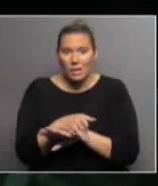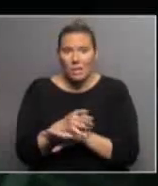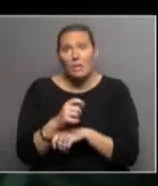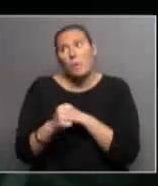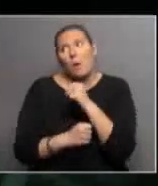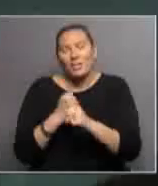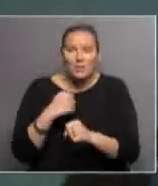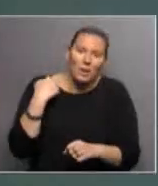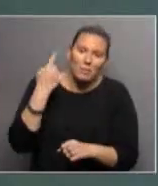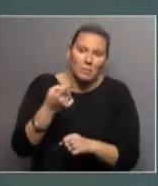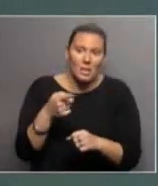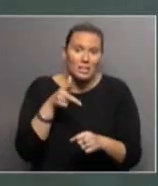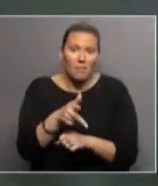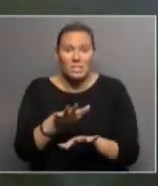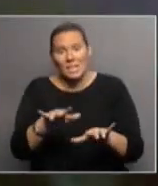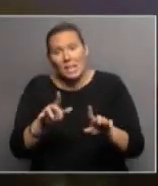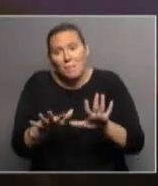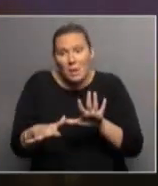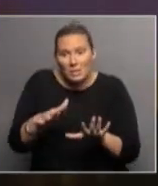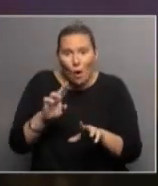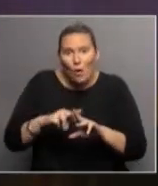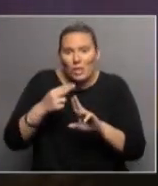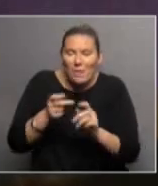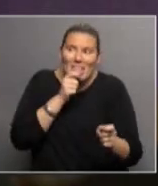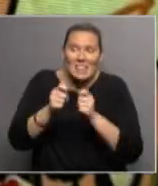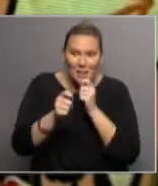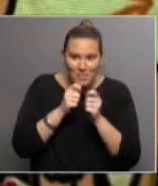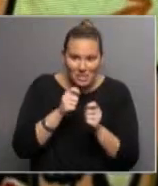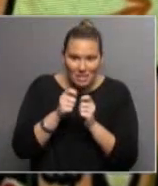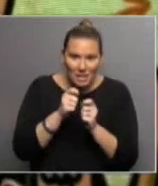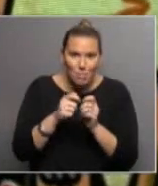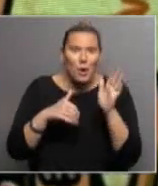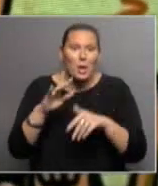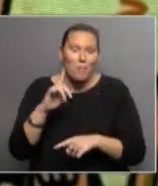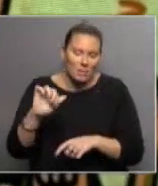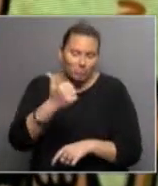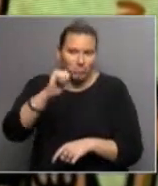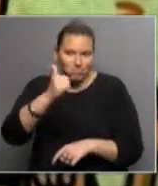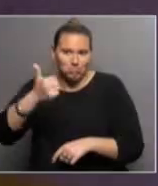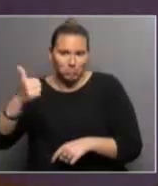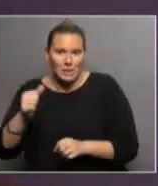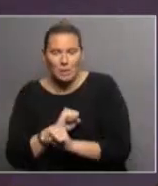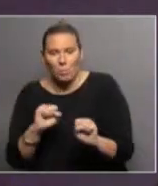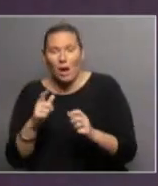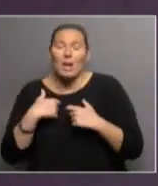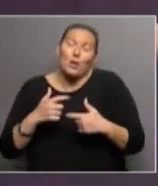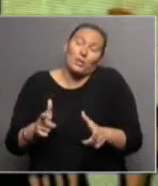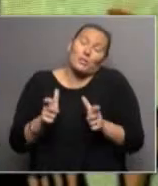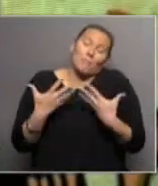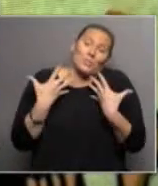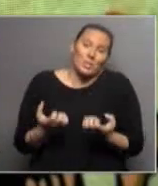quizá el año que viene por esta fecha también te entrevistemos y hayan más logros, ese es mi deseo.